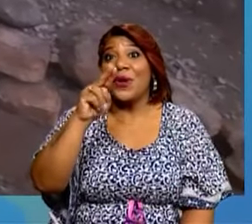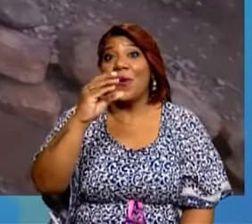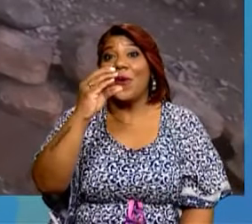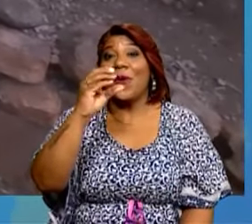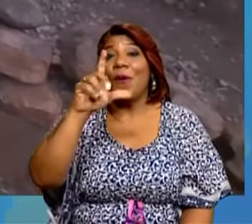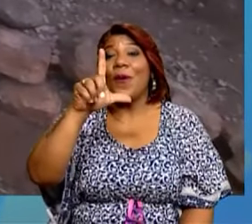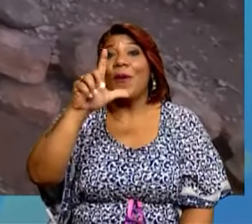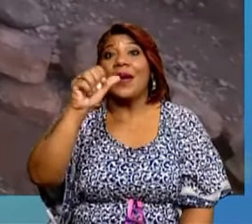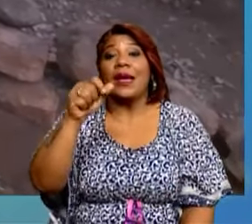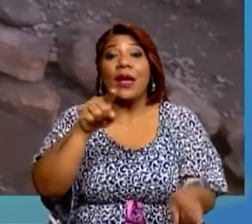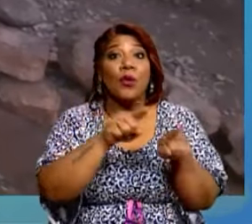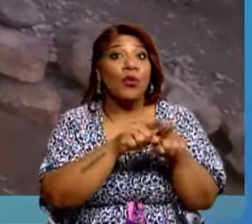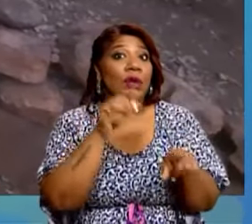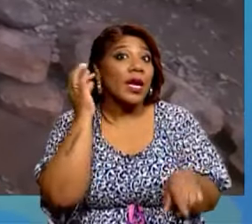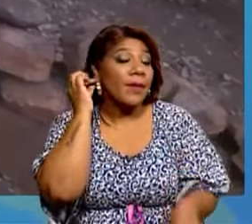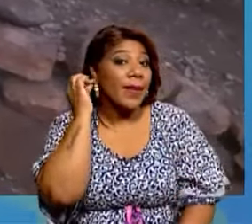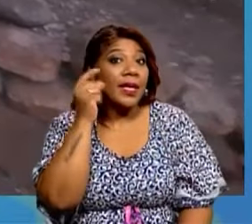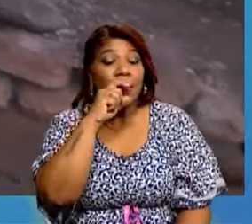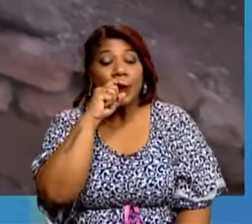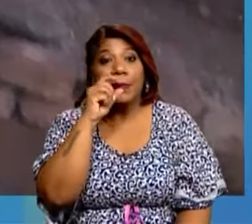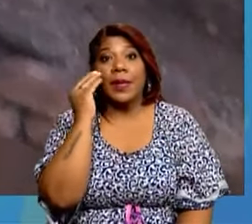hermana y yo.